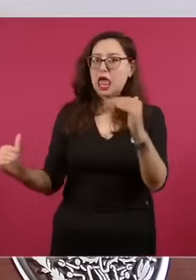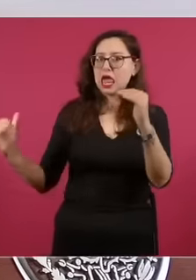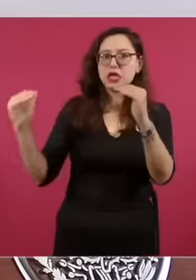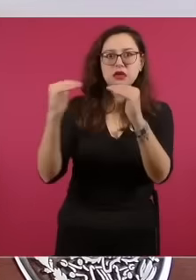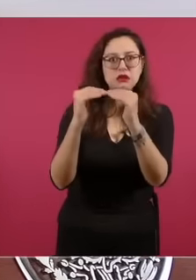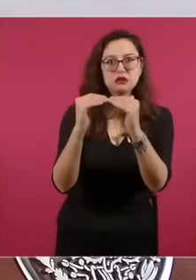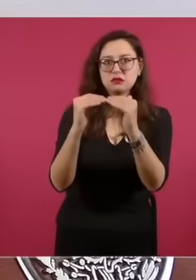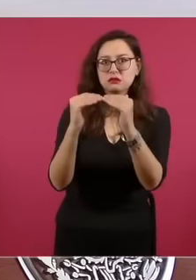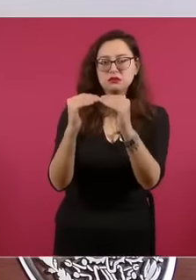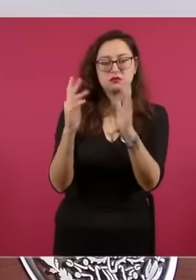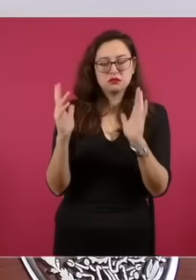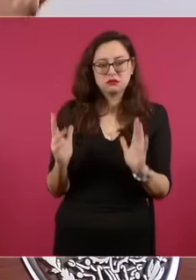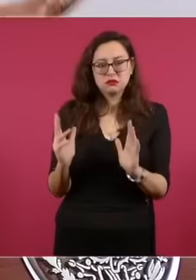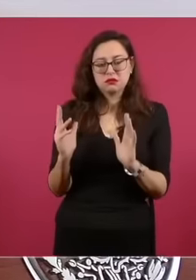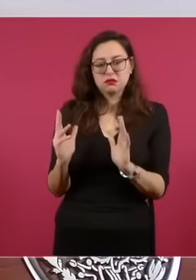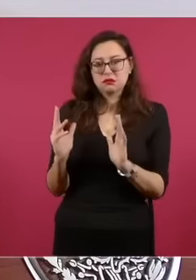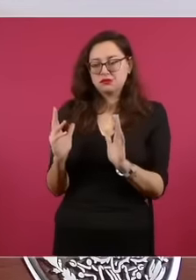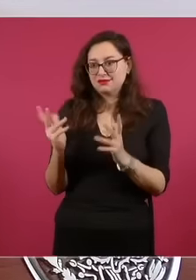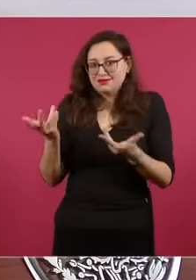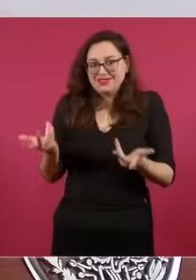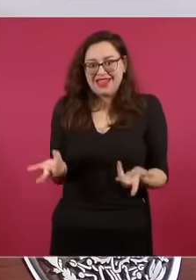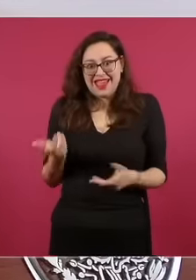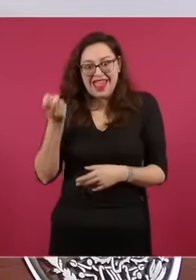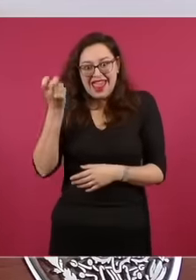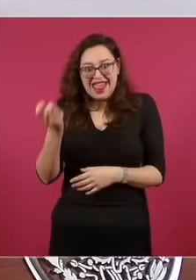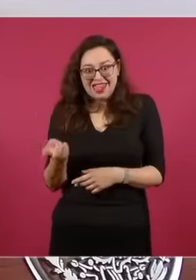y si ya está